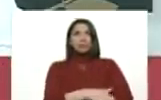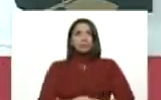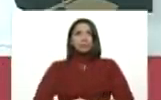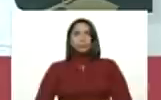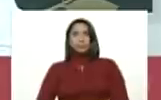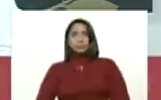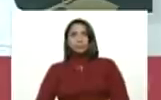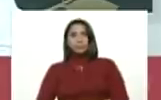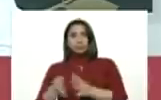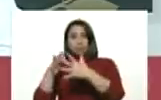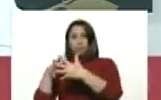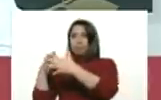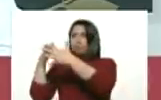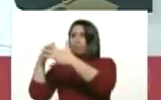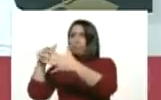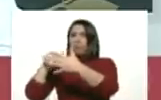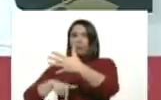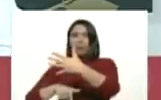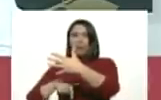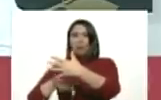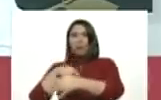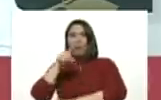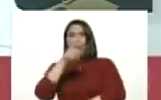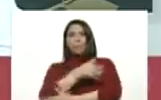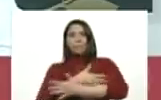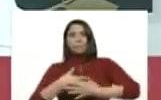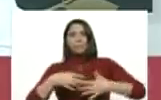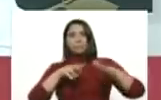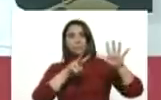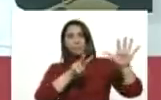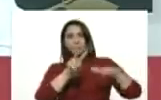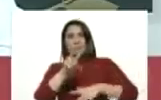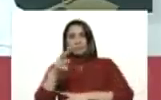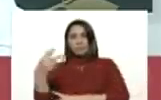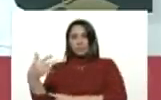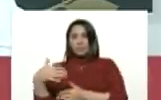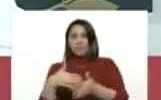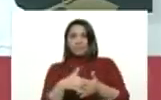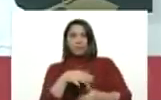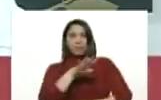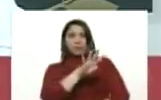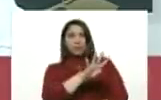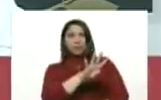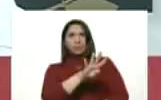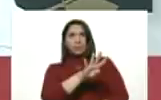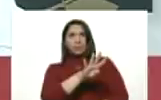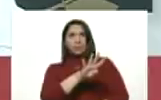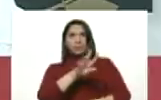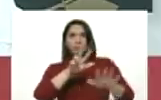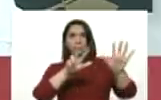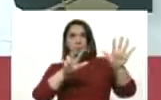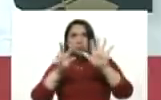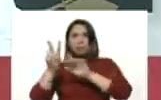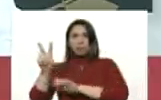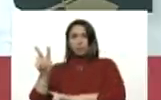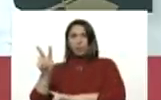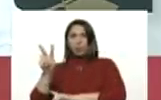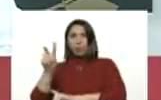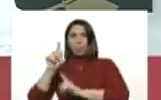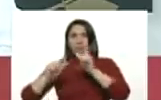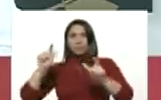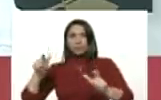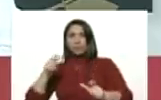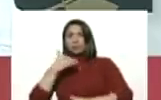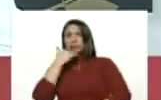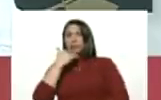Estados Unidos ha llegado hoy a 101.723.482 casos, va rumbo a los 2